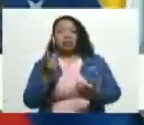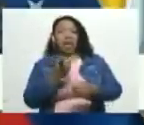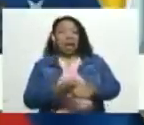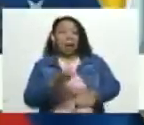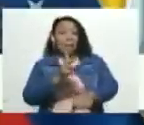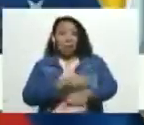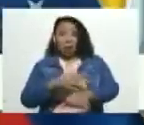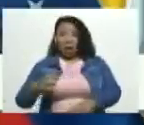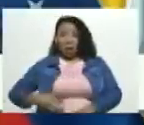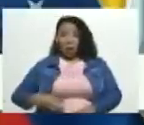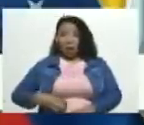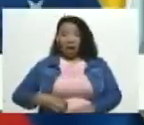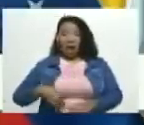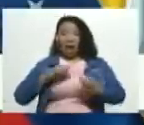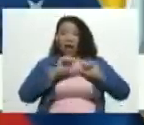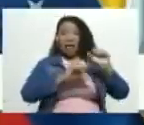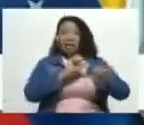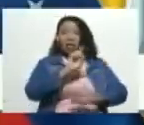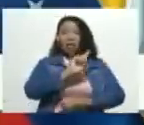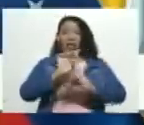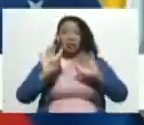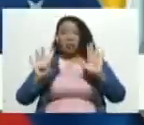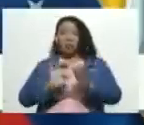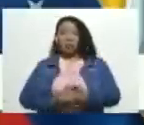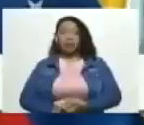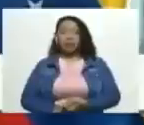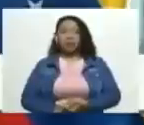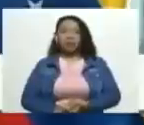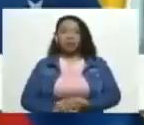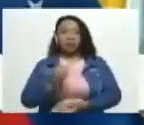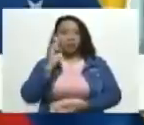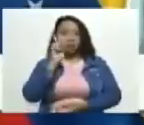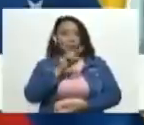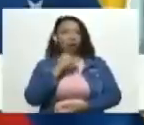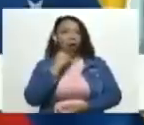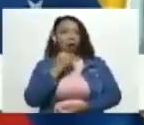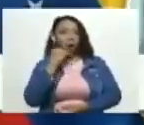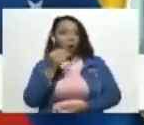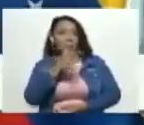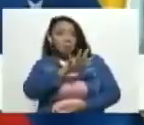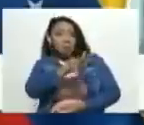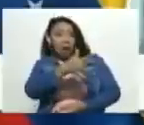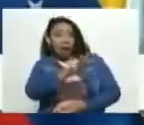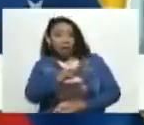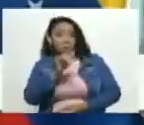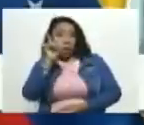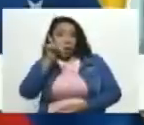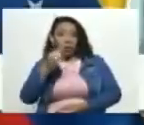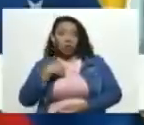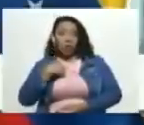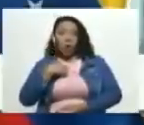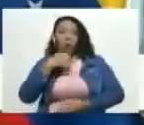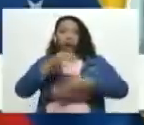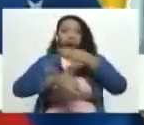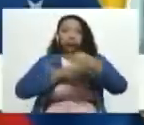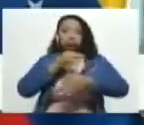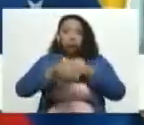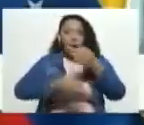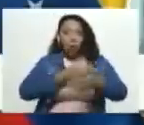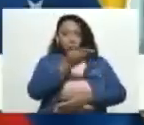repito del siglo 19 se vio algo similar a esto que estoy aquí describiendo